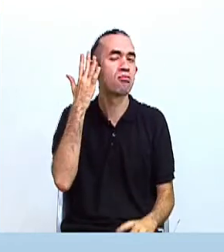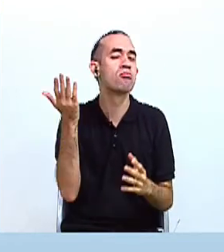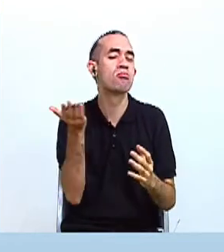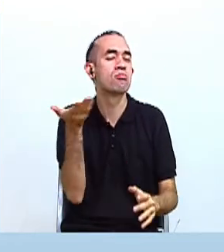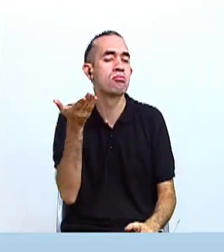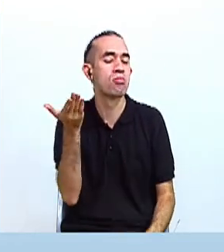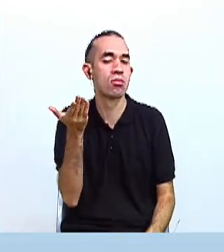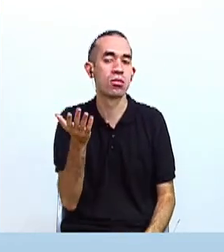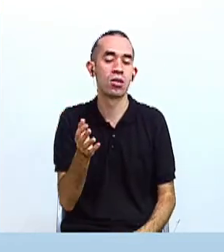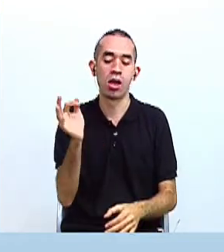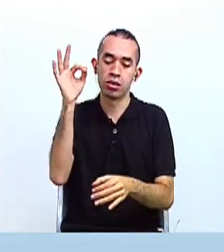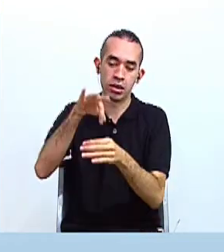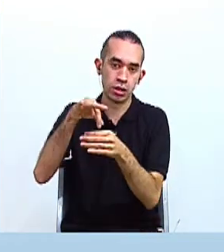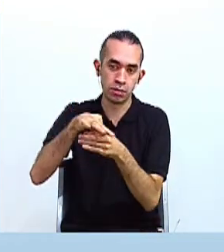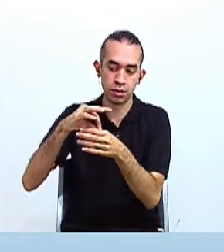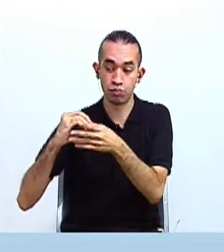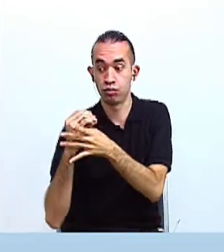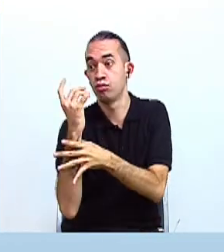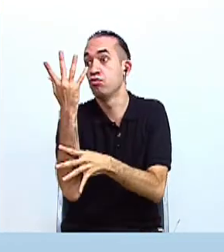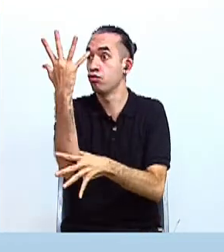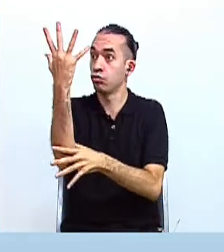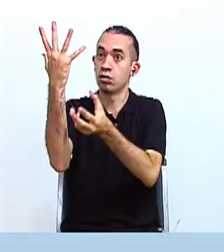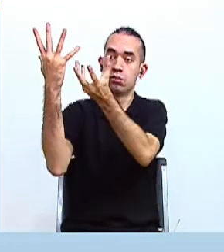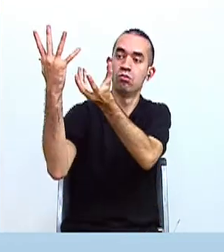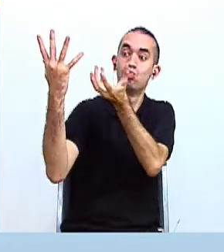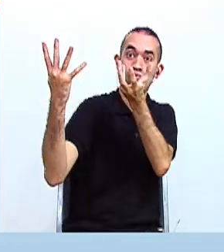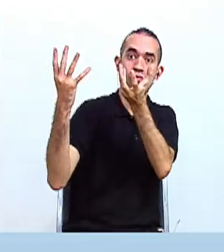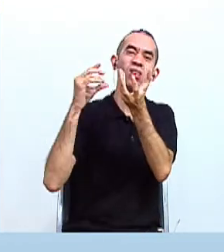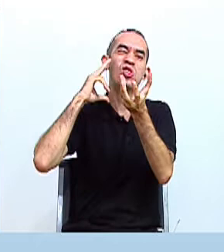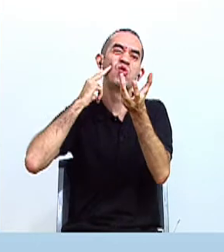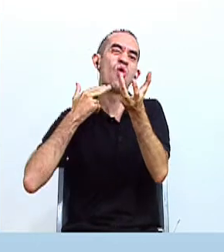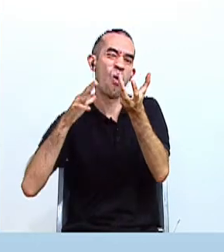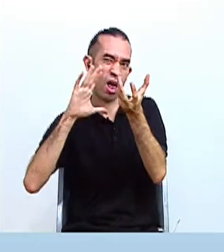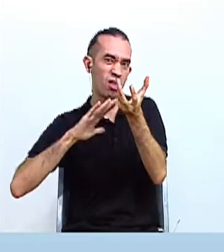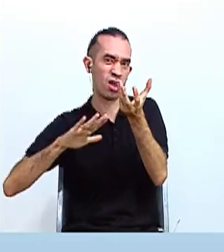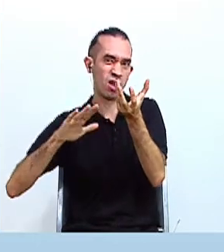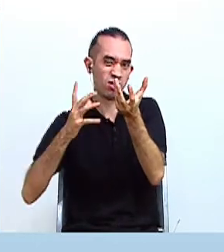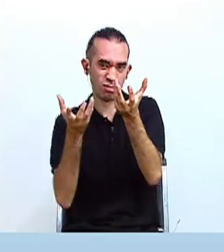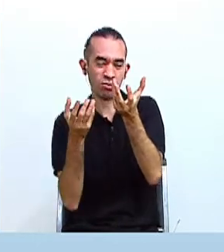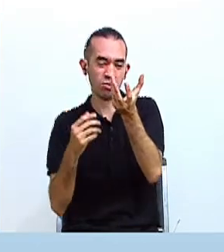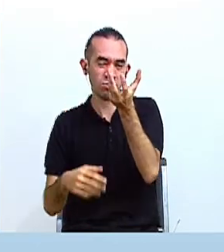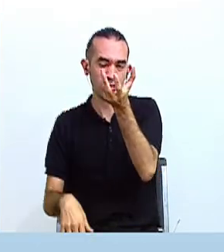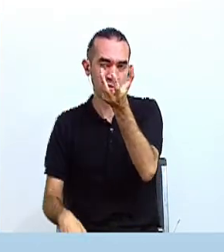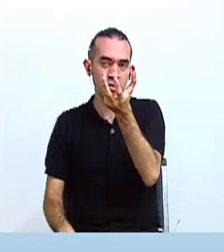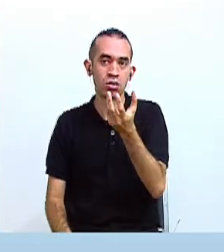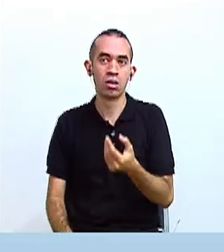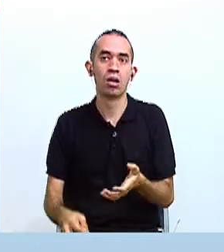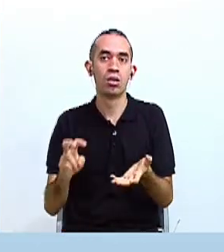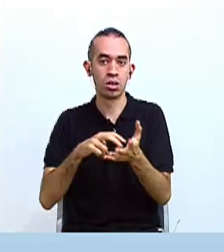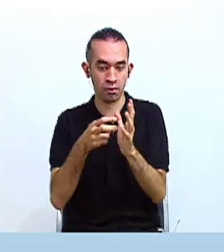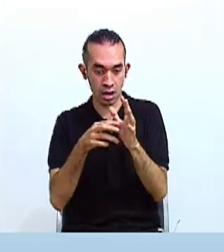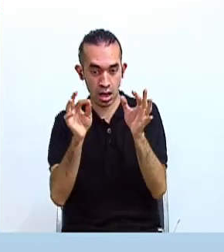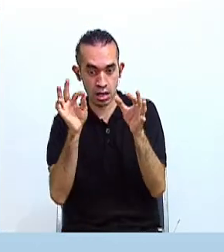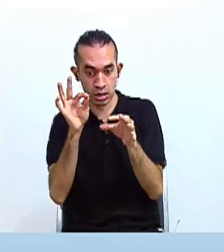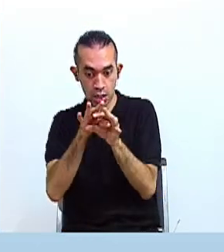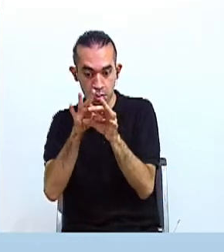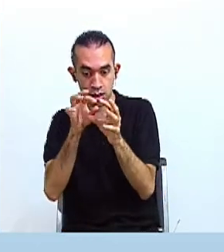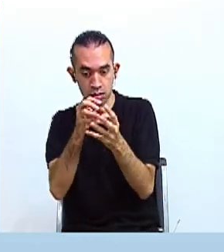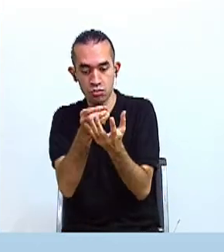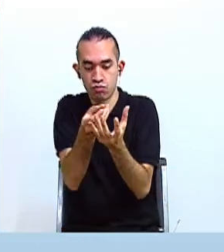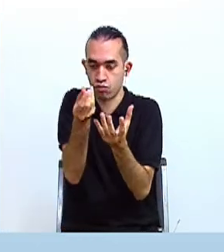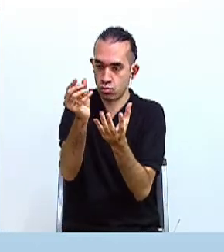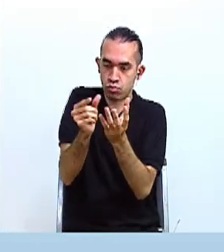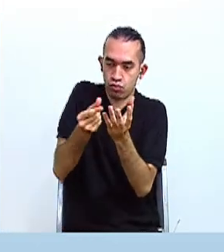al cultivo del cacao. Datos interesantes del cacao nos revelan el hecho de que estas semillas tuvieron un uso